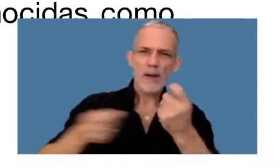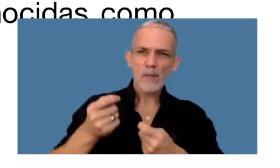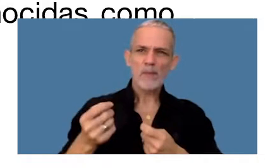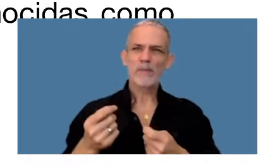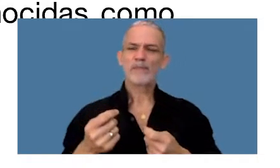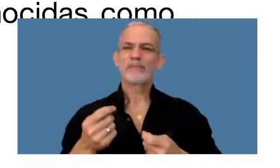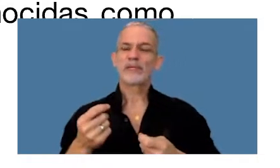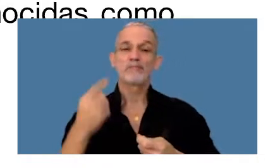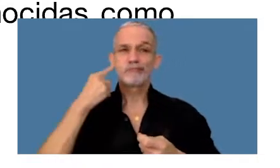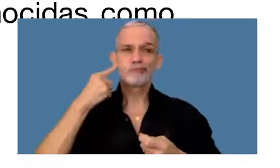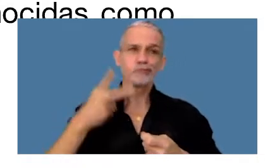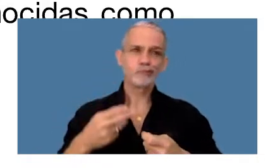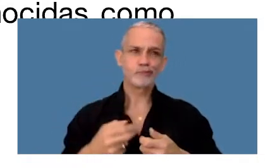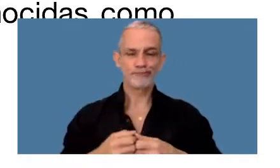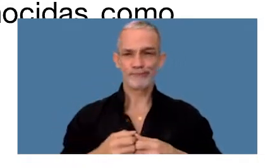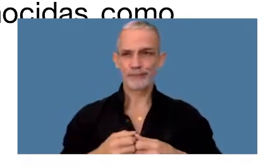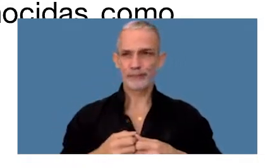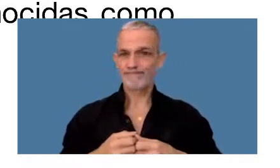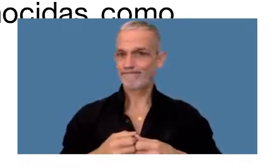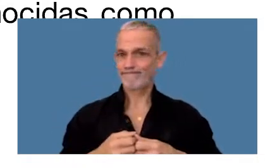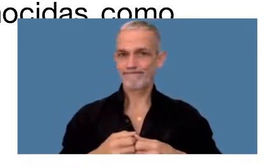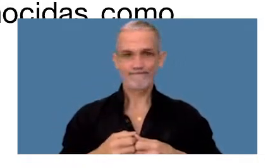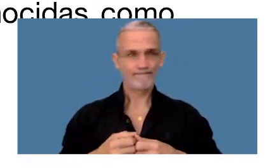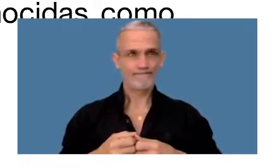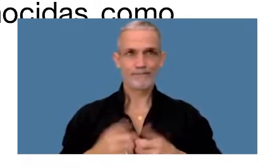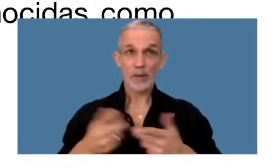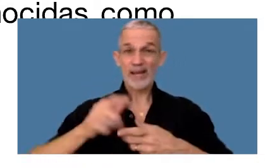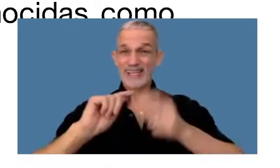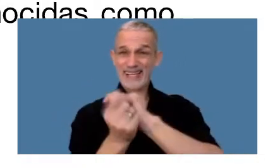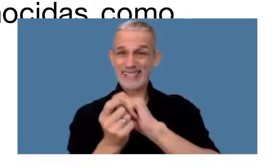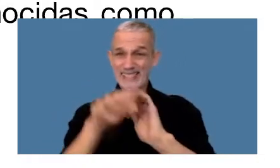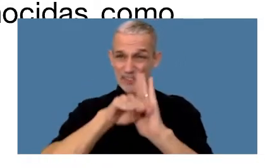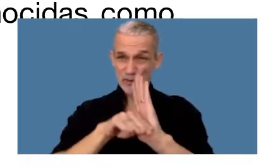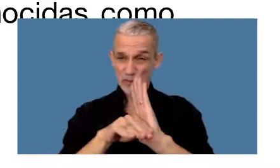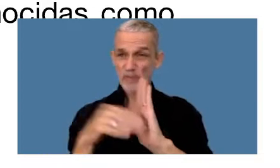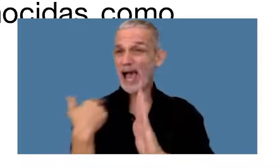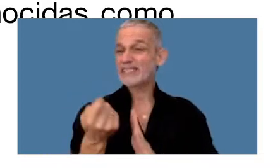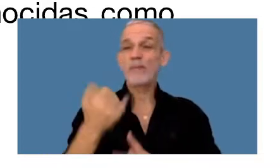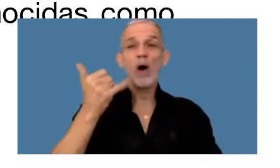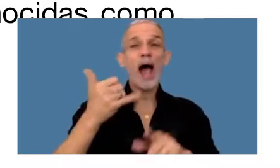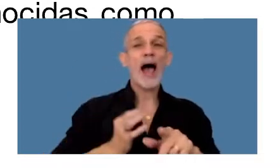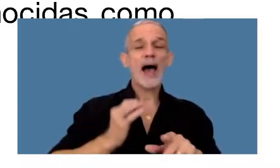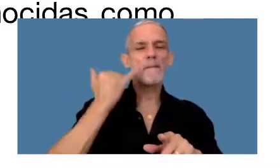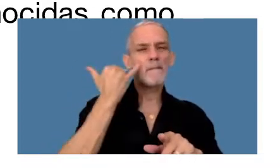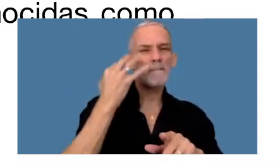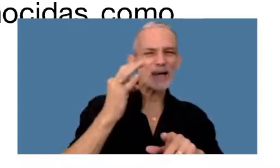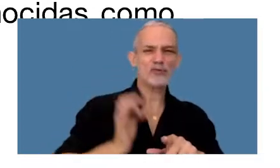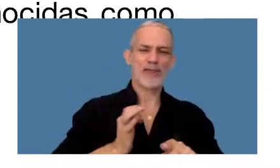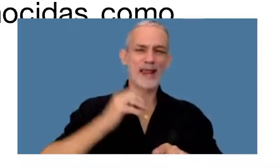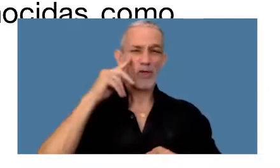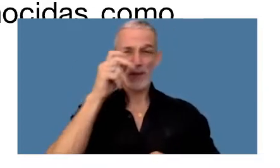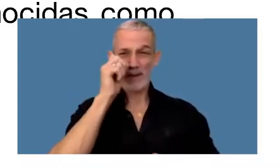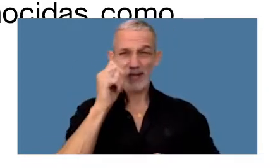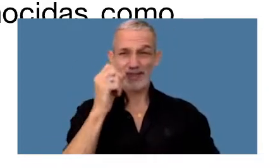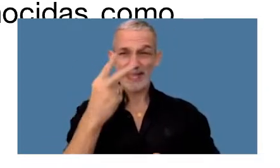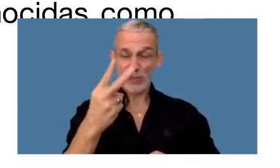La resolución fue modificada recientemente en mayo del 2022 24